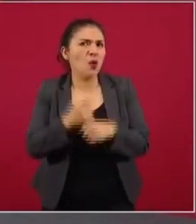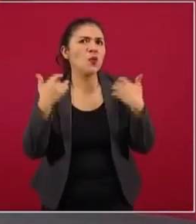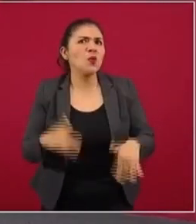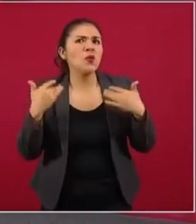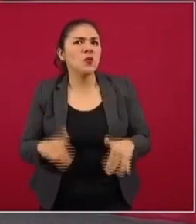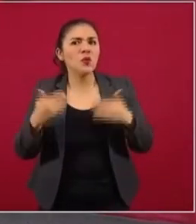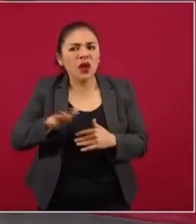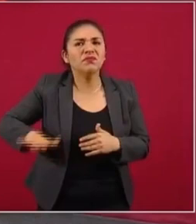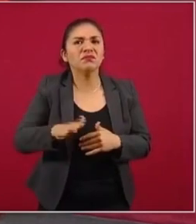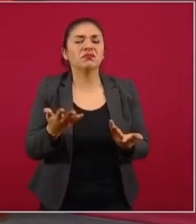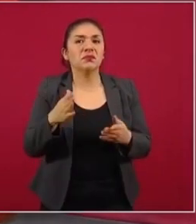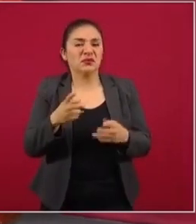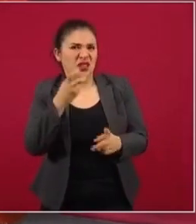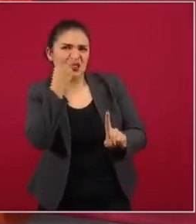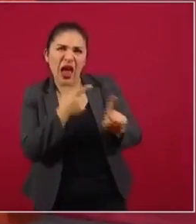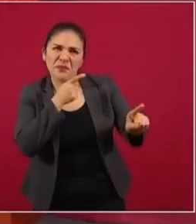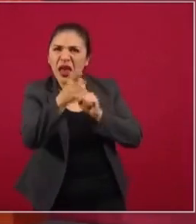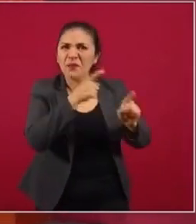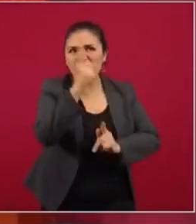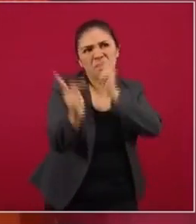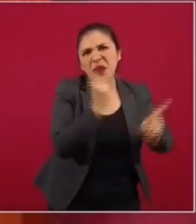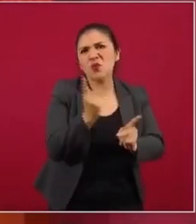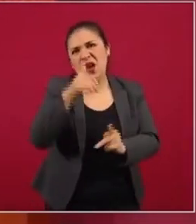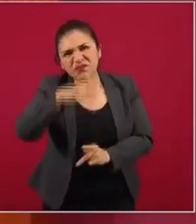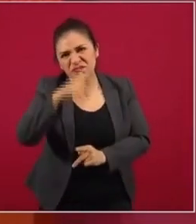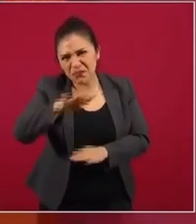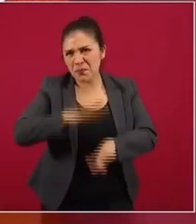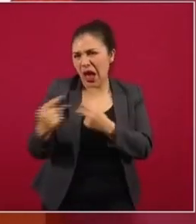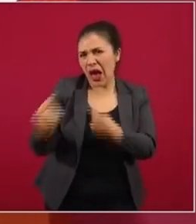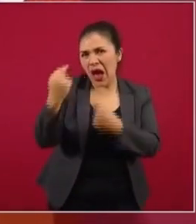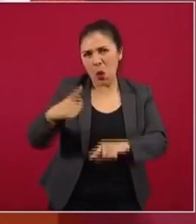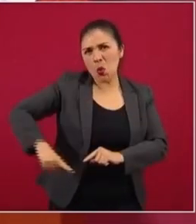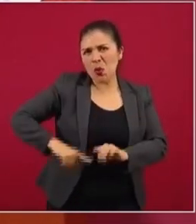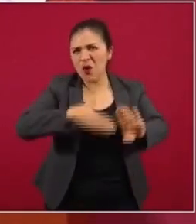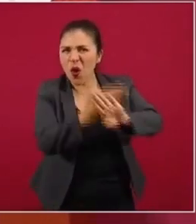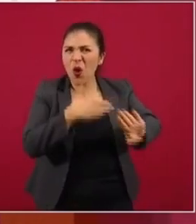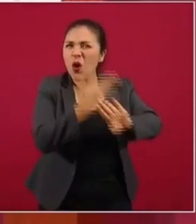críticos, los que más nos atacan,